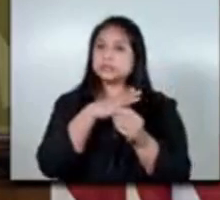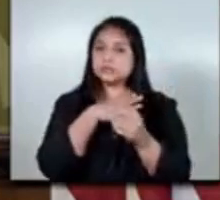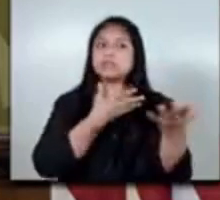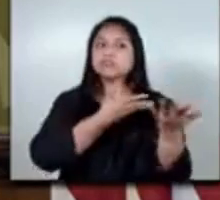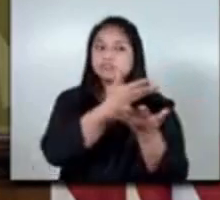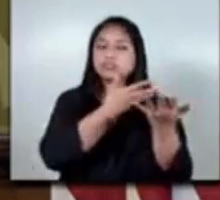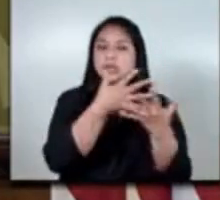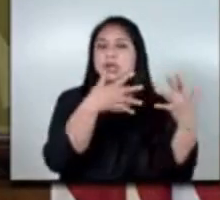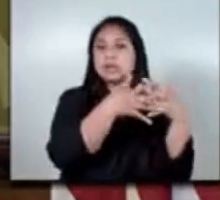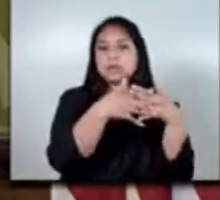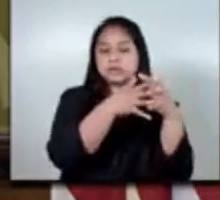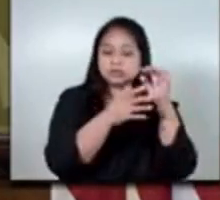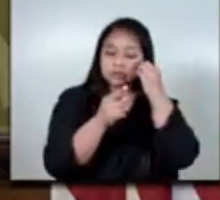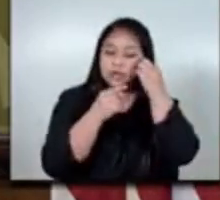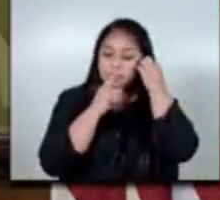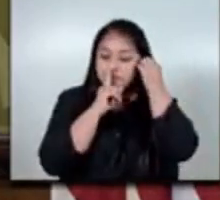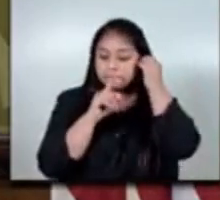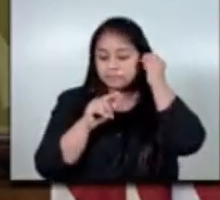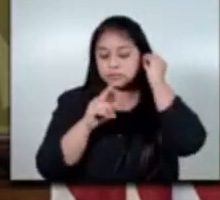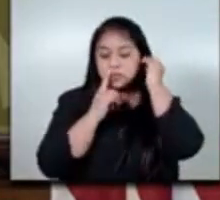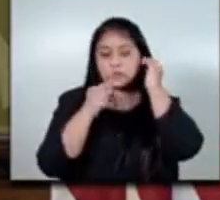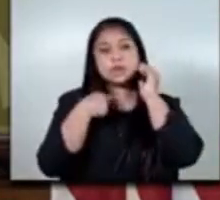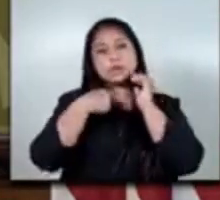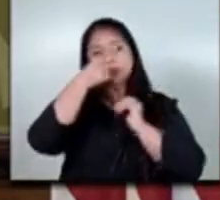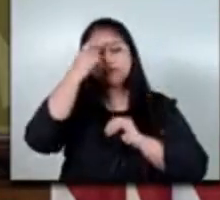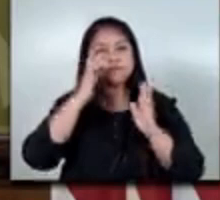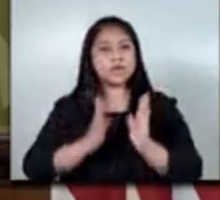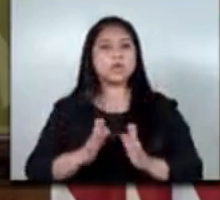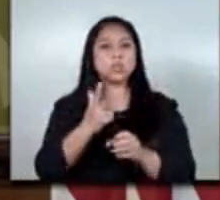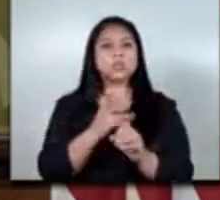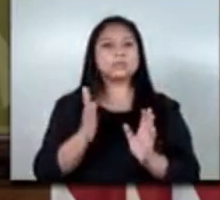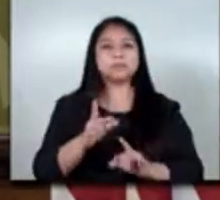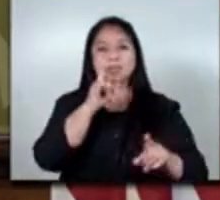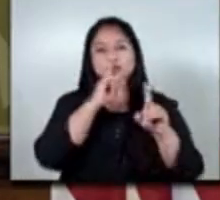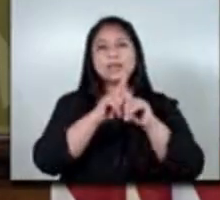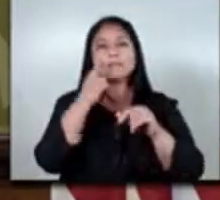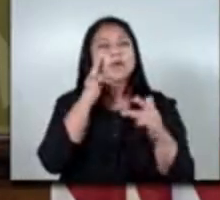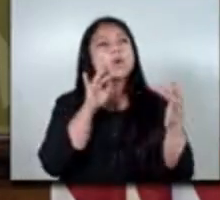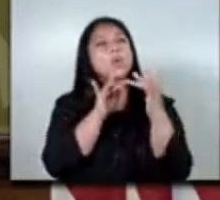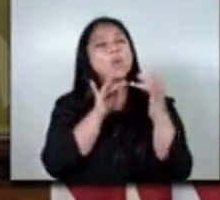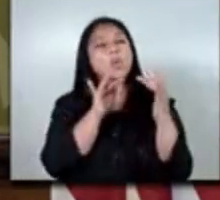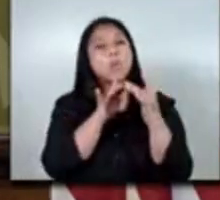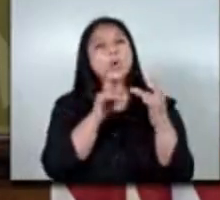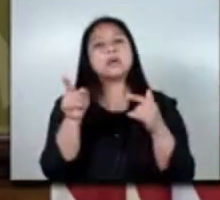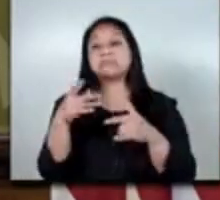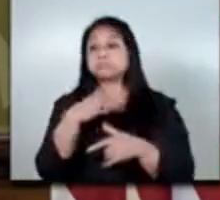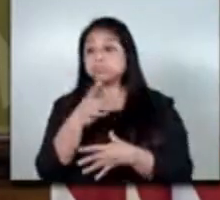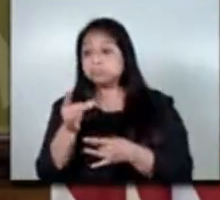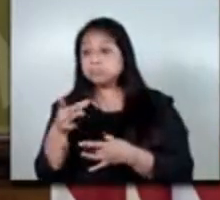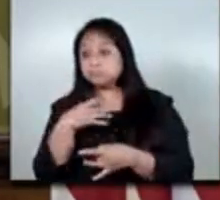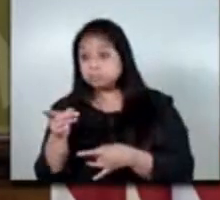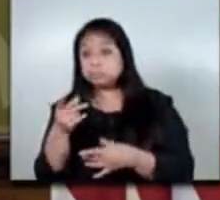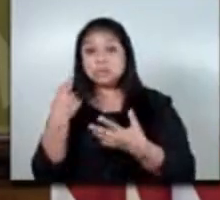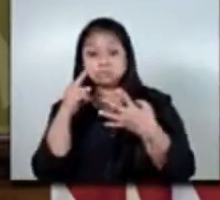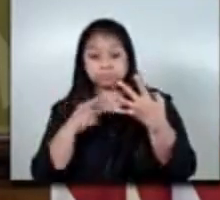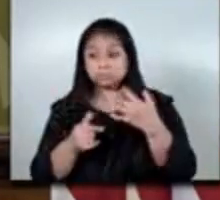unidos pedir trabajadores guatemaltecos y conectar a estos trabajadores interesados cualificados